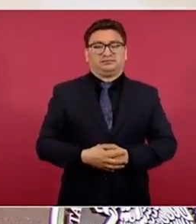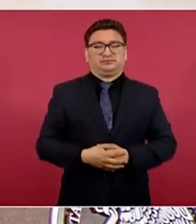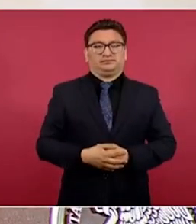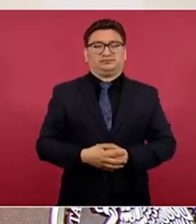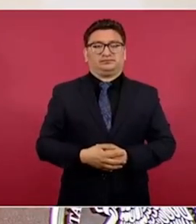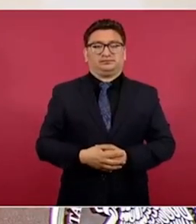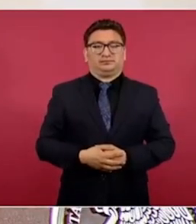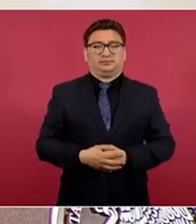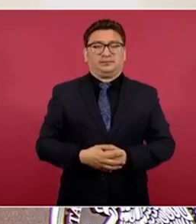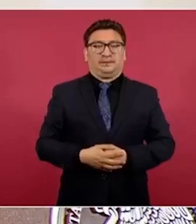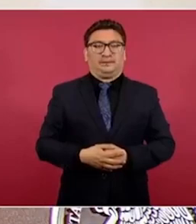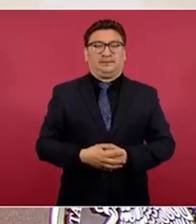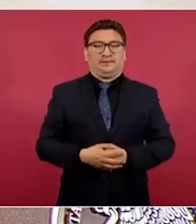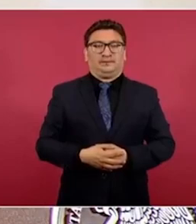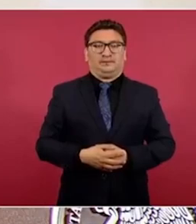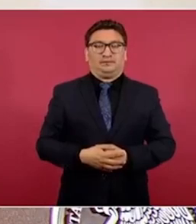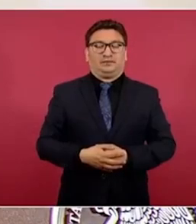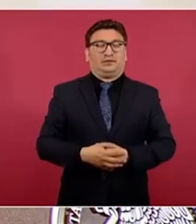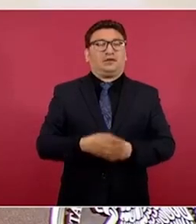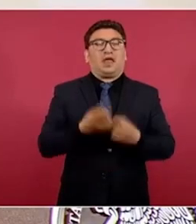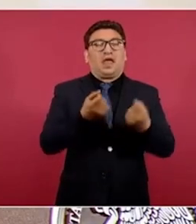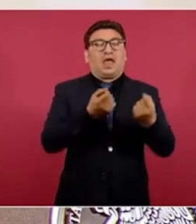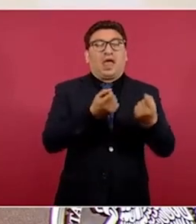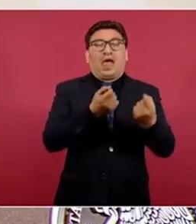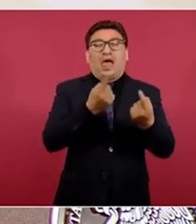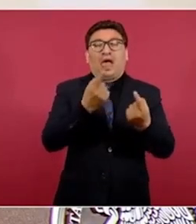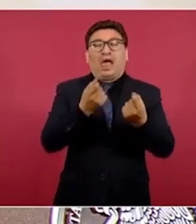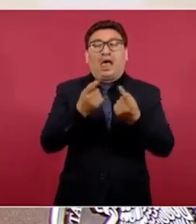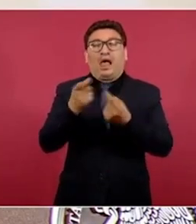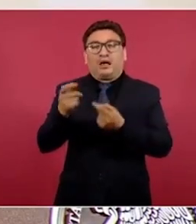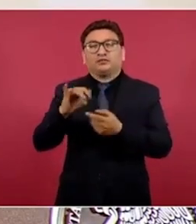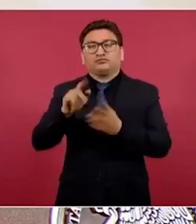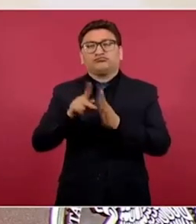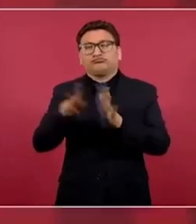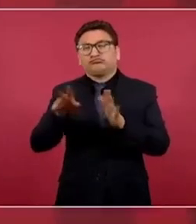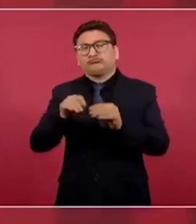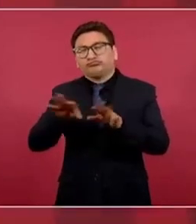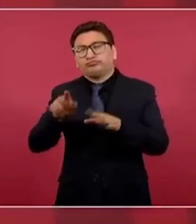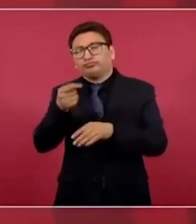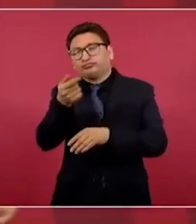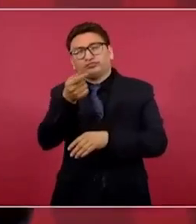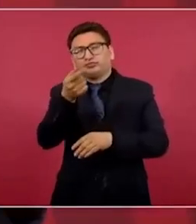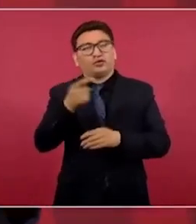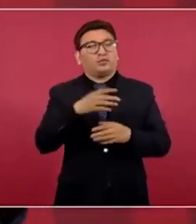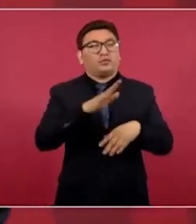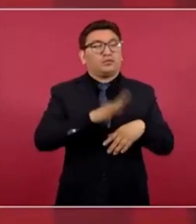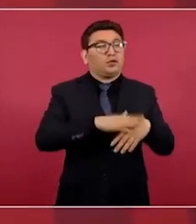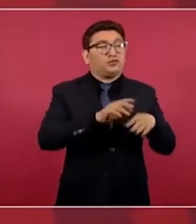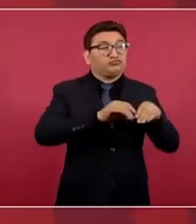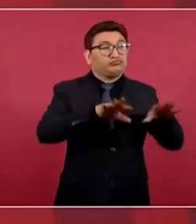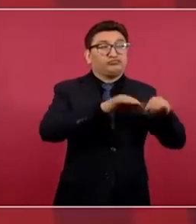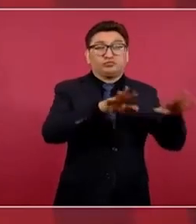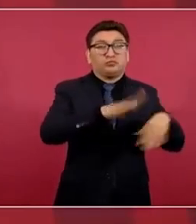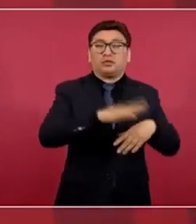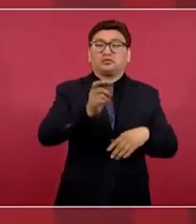con honrosas excepciones, no se habla de eso. Fue gravísimo